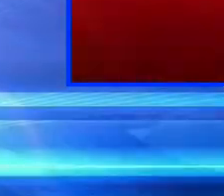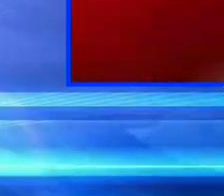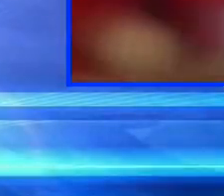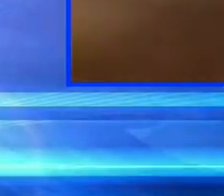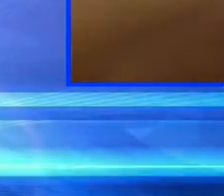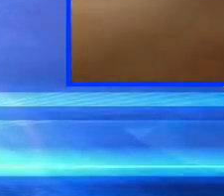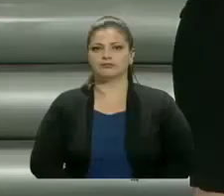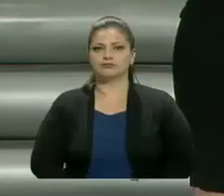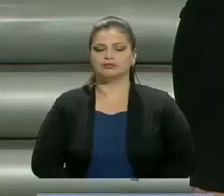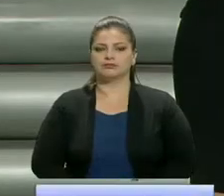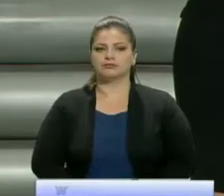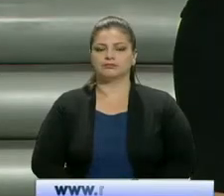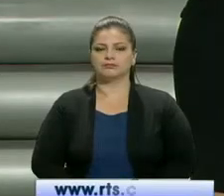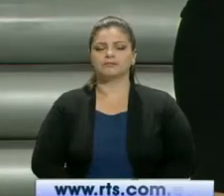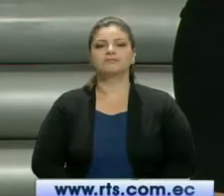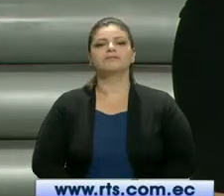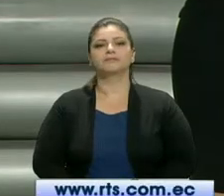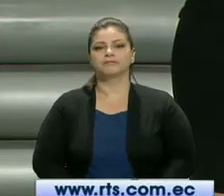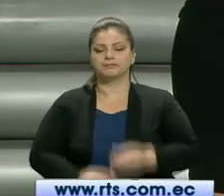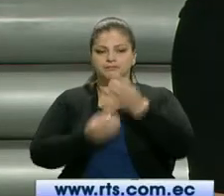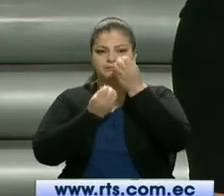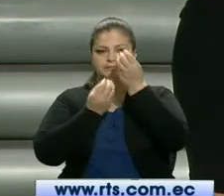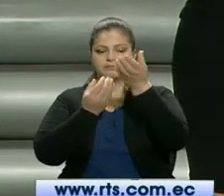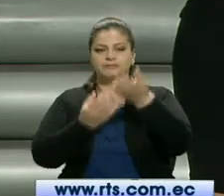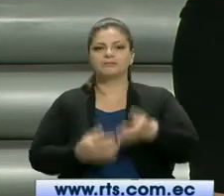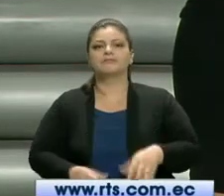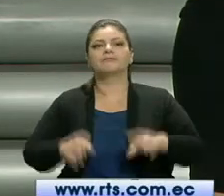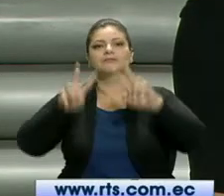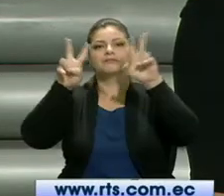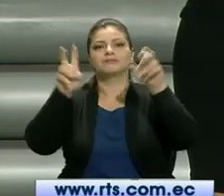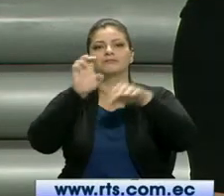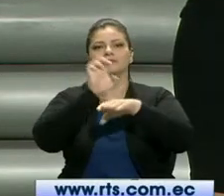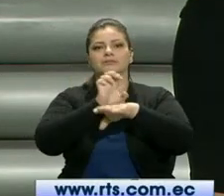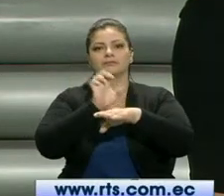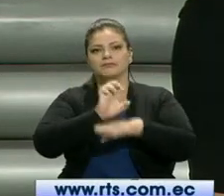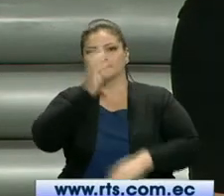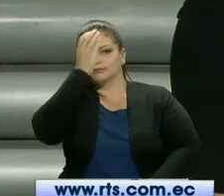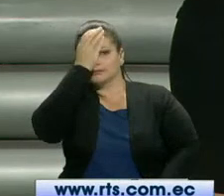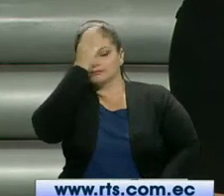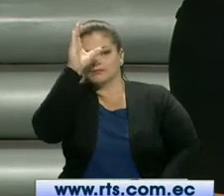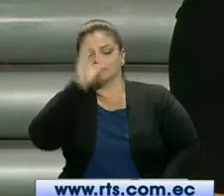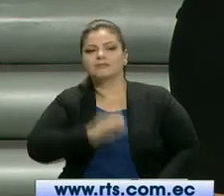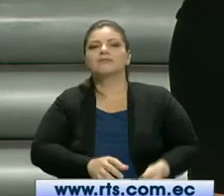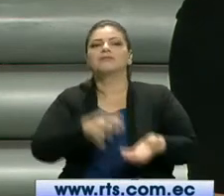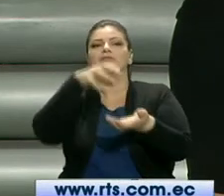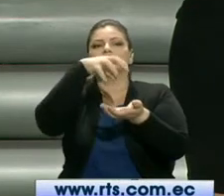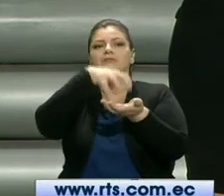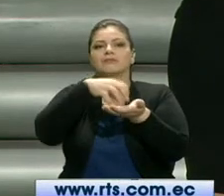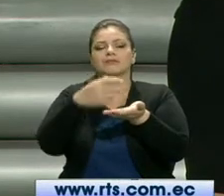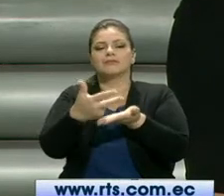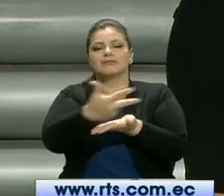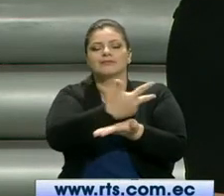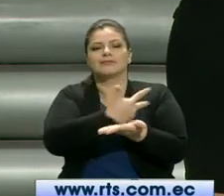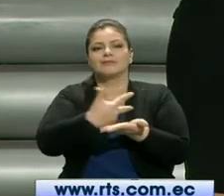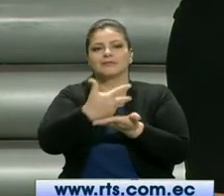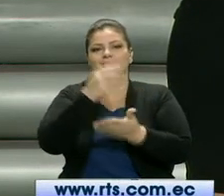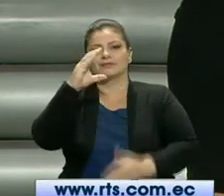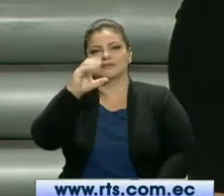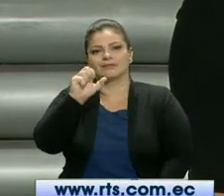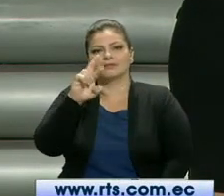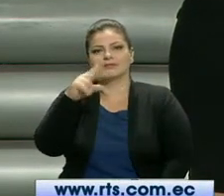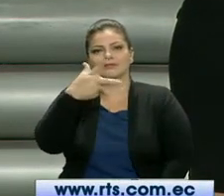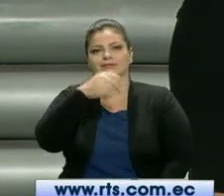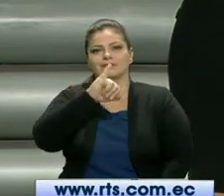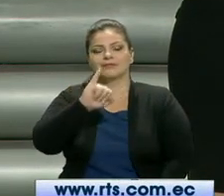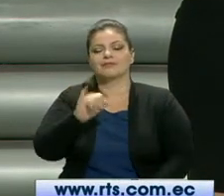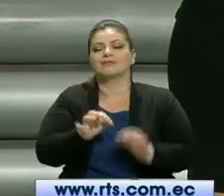...que el cantón Montúfar está ubicado en la provincia del Carchi, al norte del Ecuador. Cuenta con encantos naturales y una gastronomía